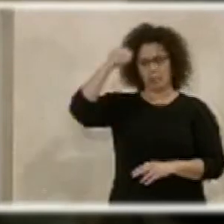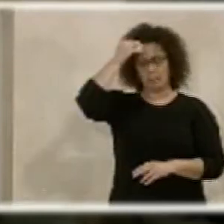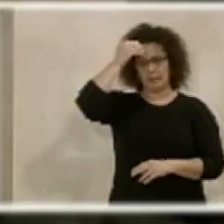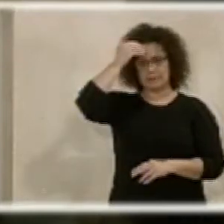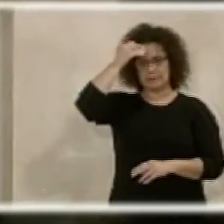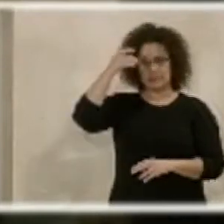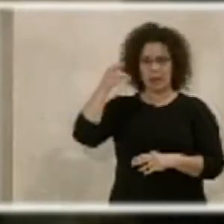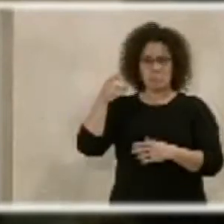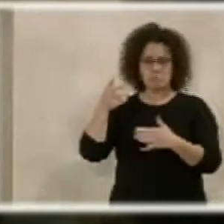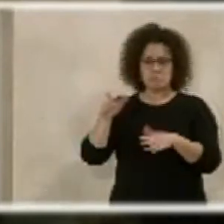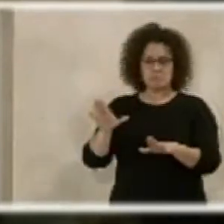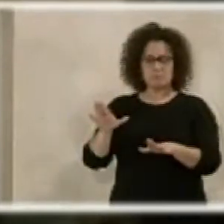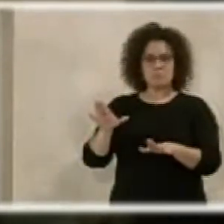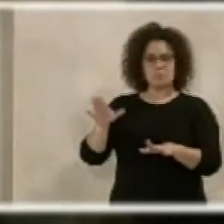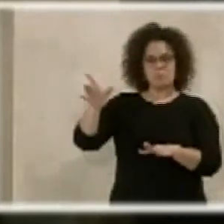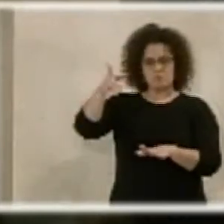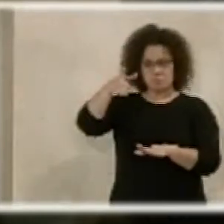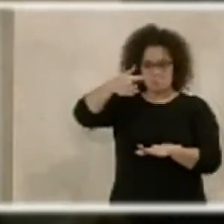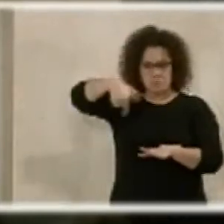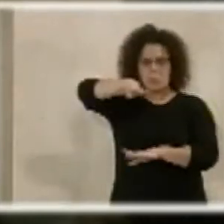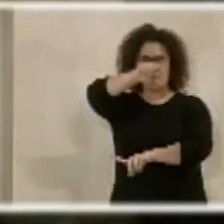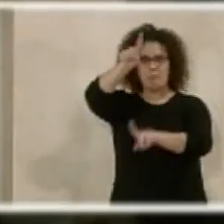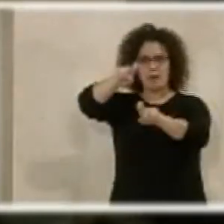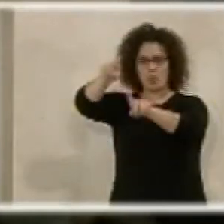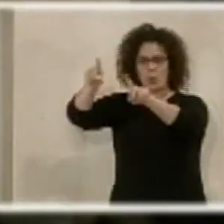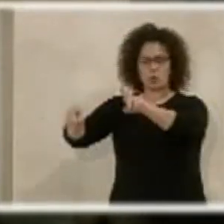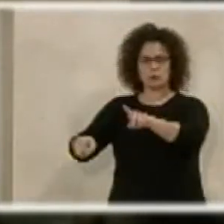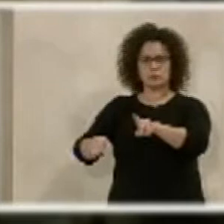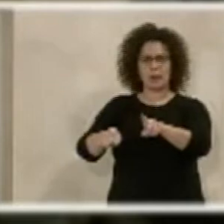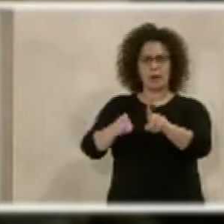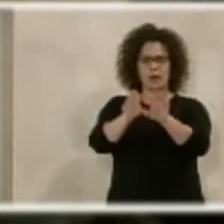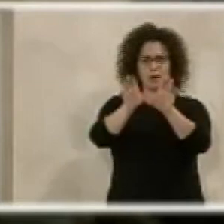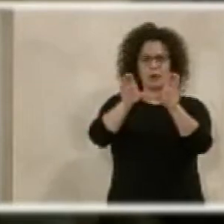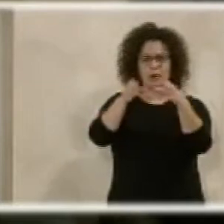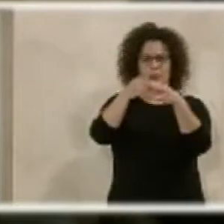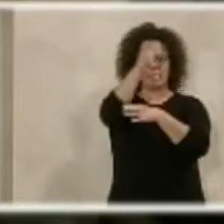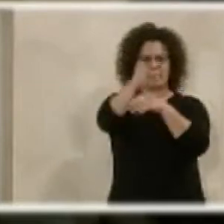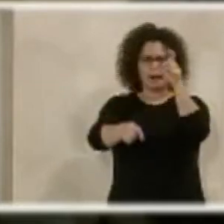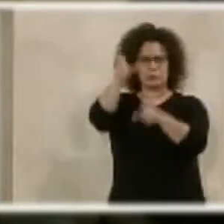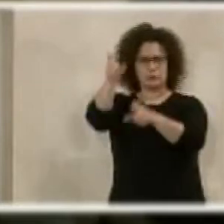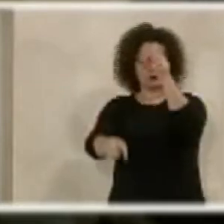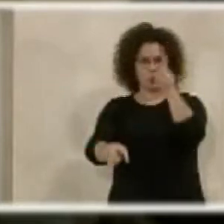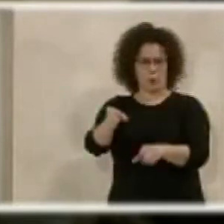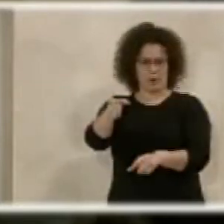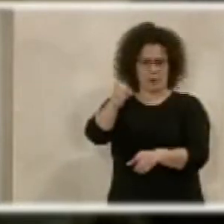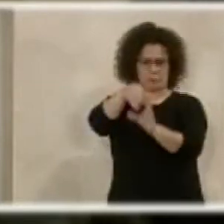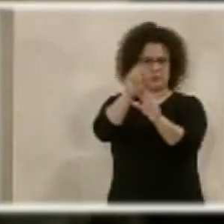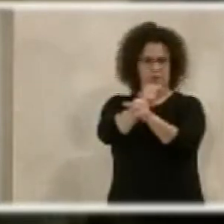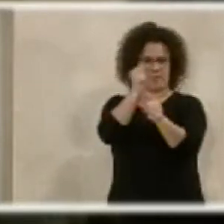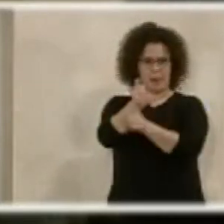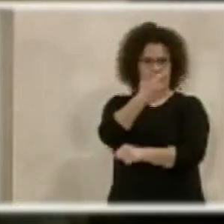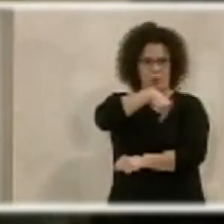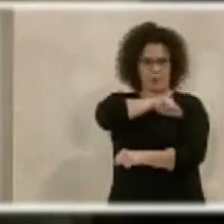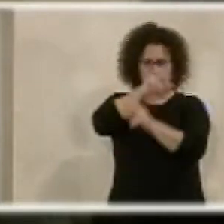preguntémoselo a los miles y miles de personal que está en los cuerpos de seguridad del Estado.